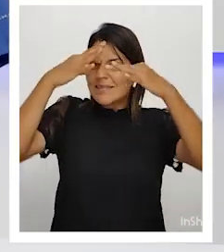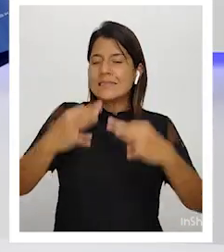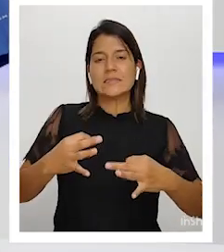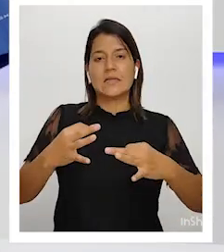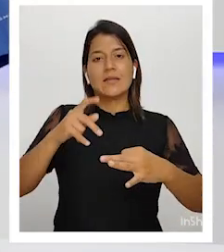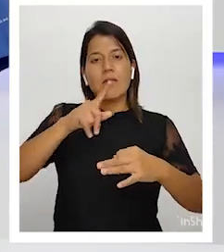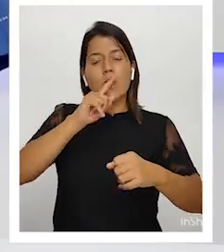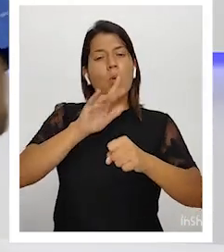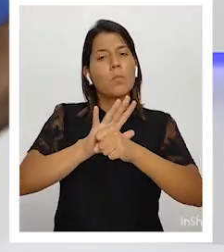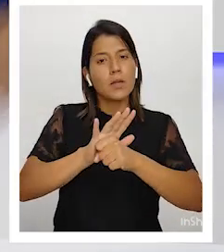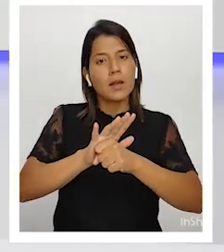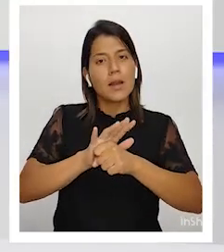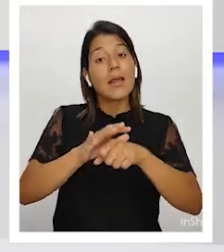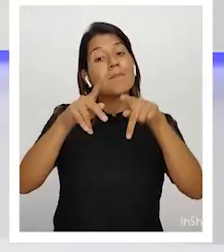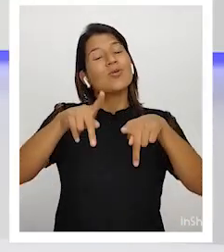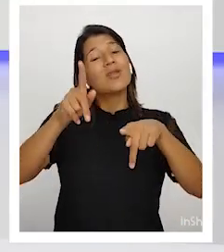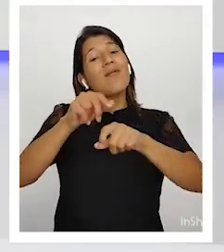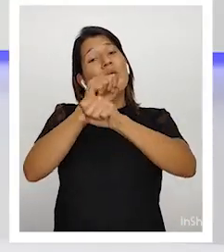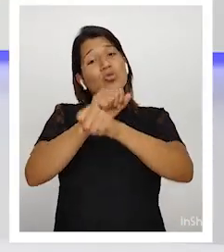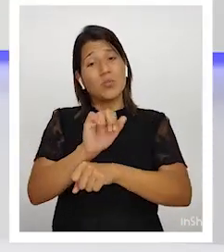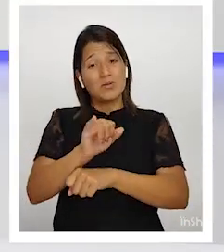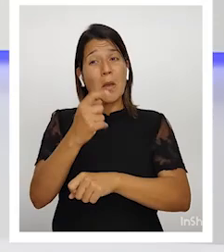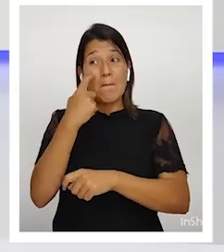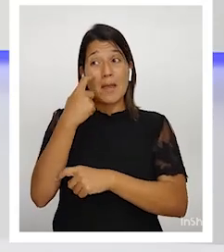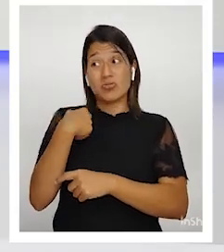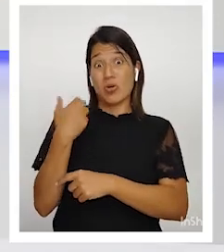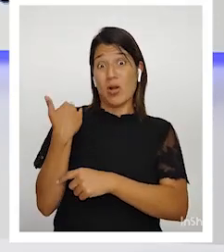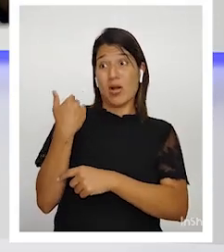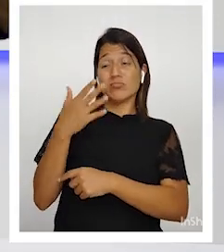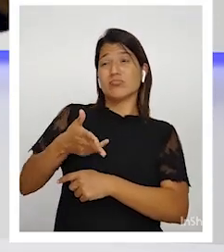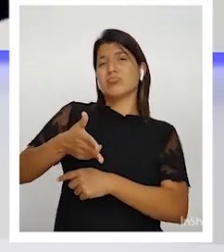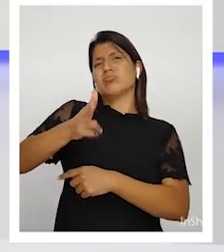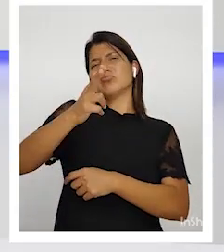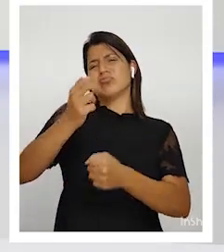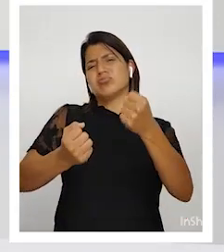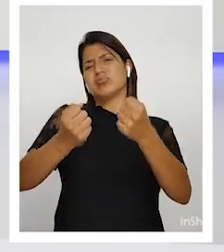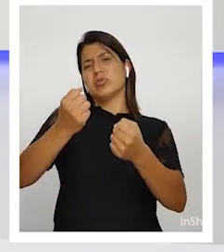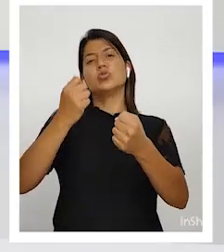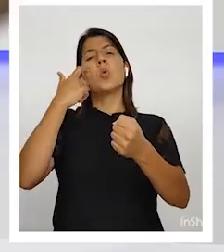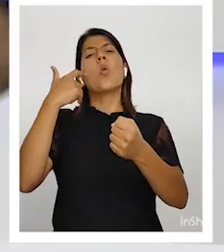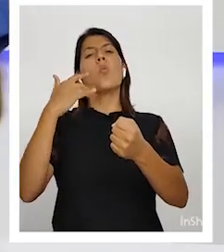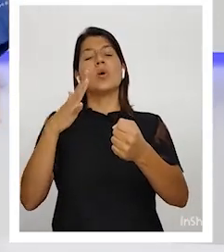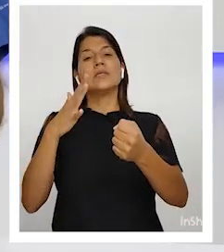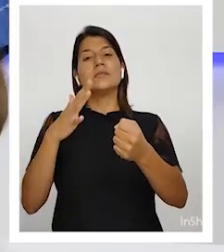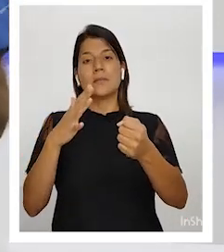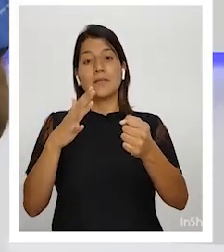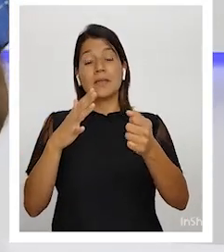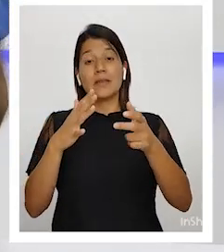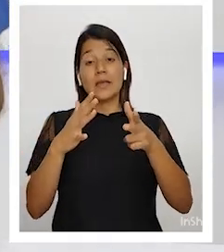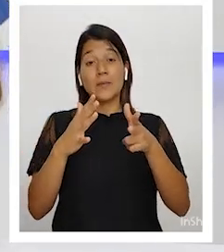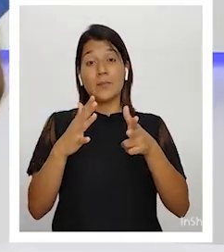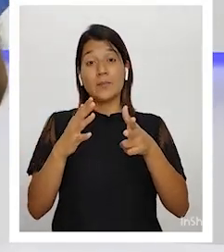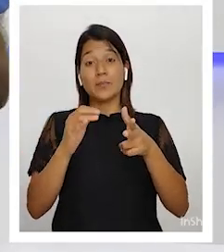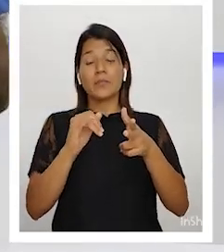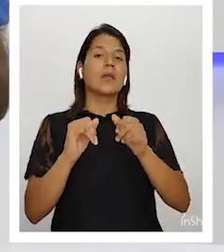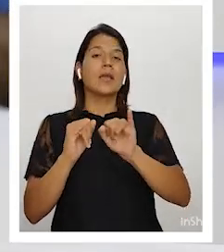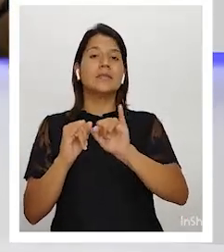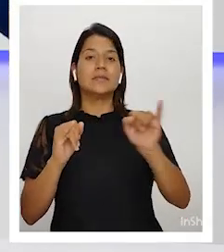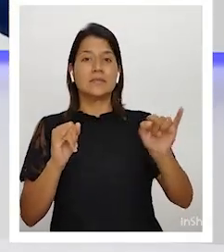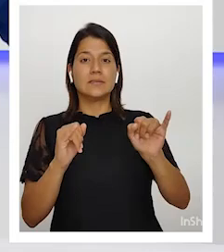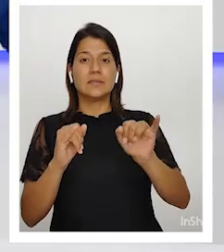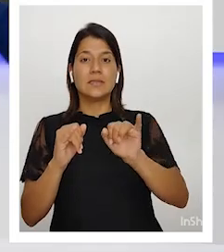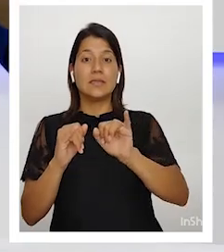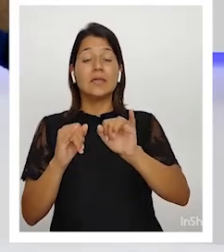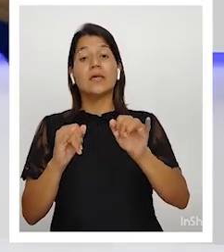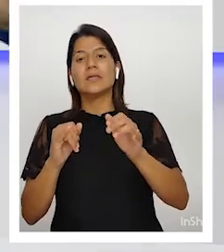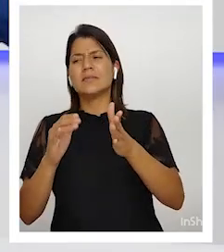gente tiene que acostumbrarse a eso. ¿Ve que ahora venía en la pista? Supuestamente, el carril izquierdo es para adelantar, el derecho es de los